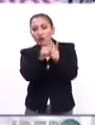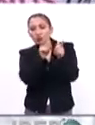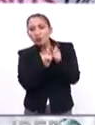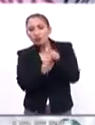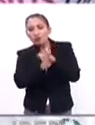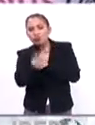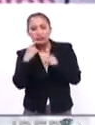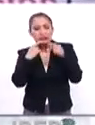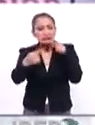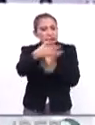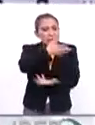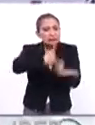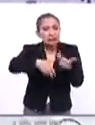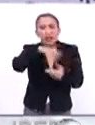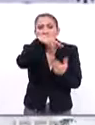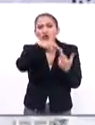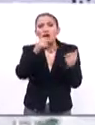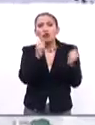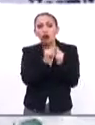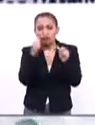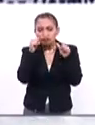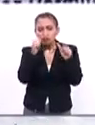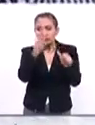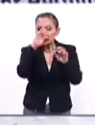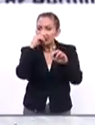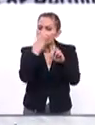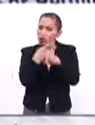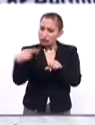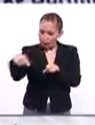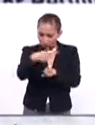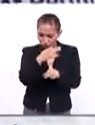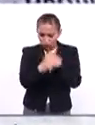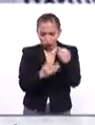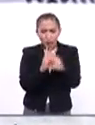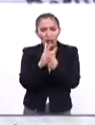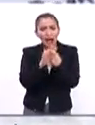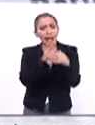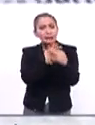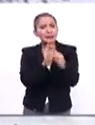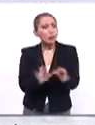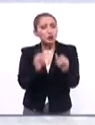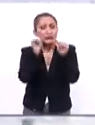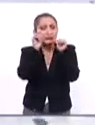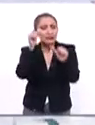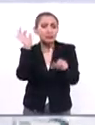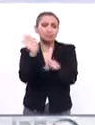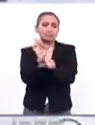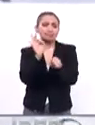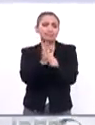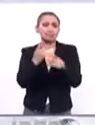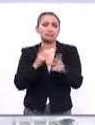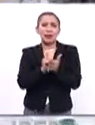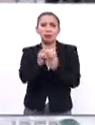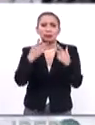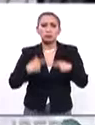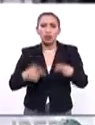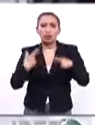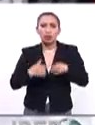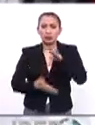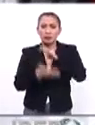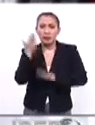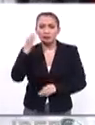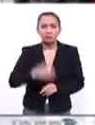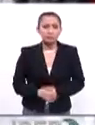se requiere de un diálogo regional a través de un enfoque de responsabilidad compartida, cuya prioridad sea la protección de los derechos de las personas